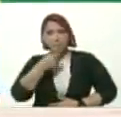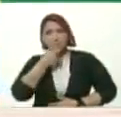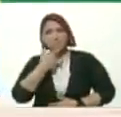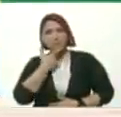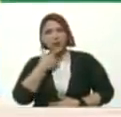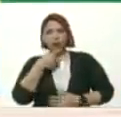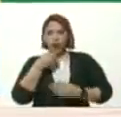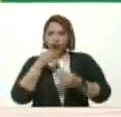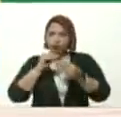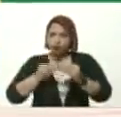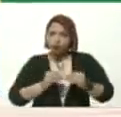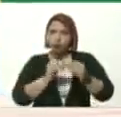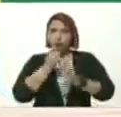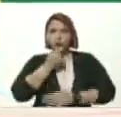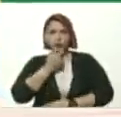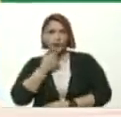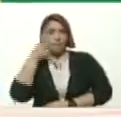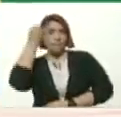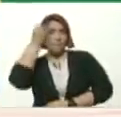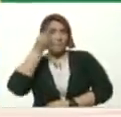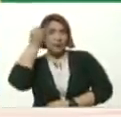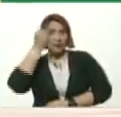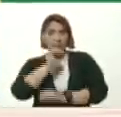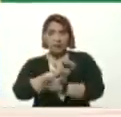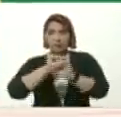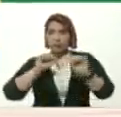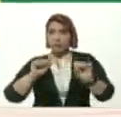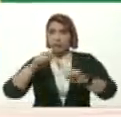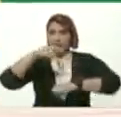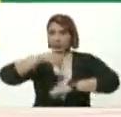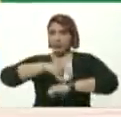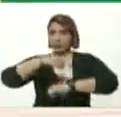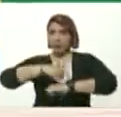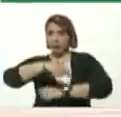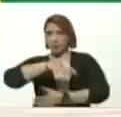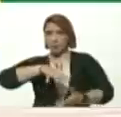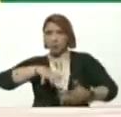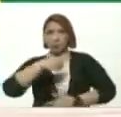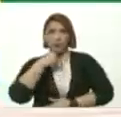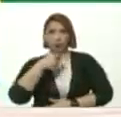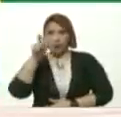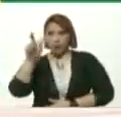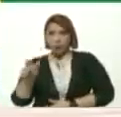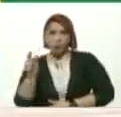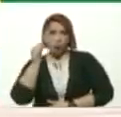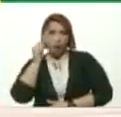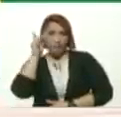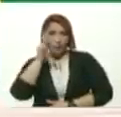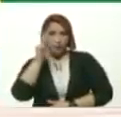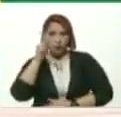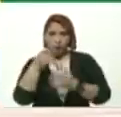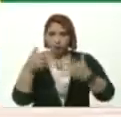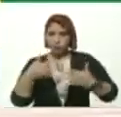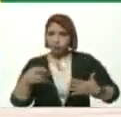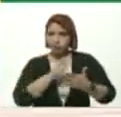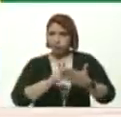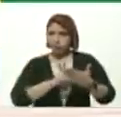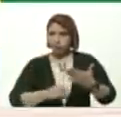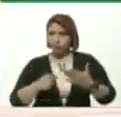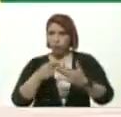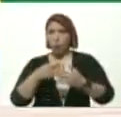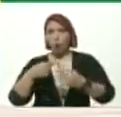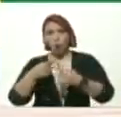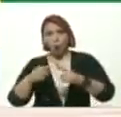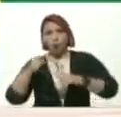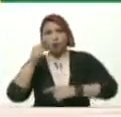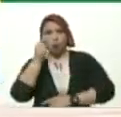lo hermoso Pensar lo imposible En tiempos de crisis Dice María Rosa Goldar Después viene Hernán Auvilla